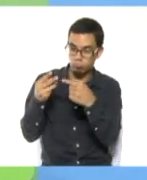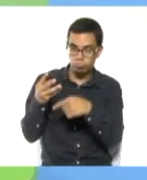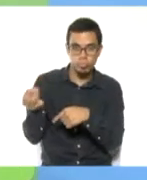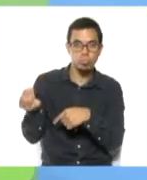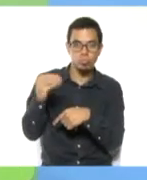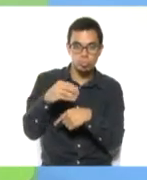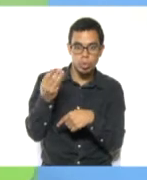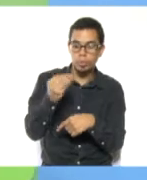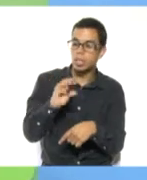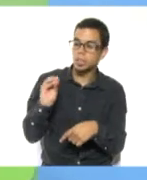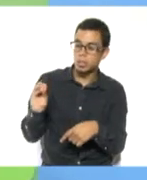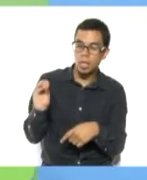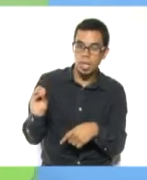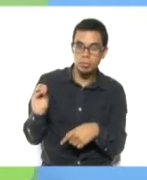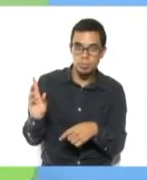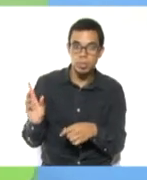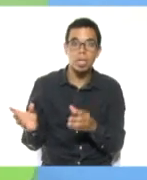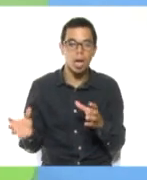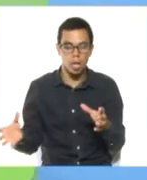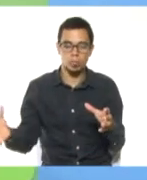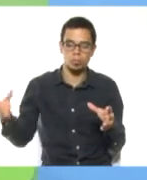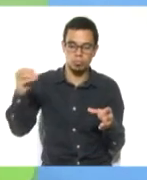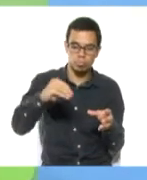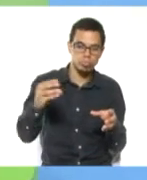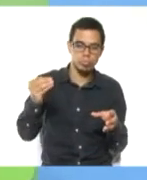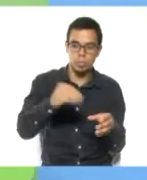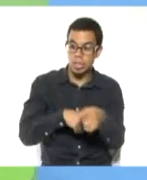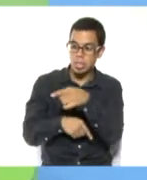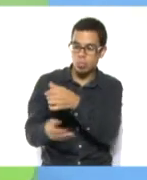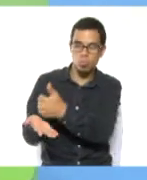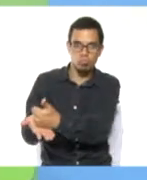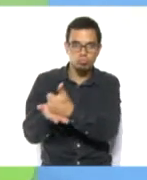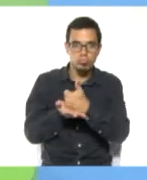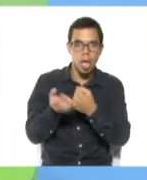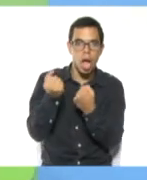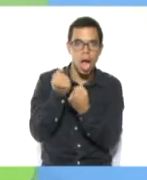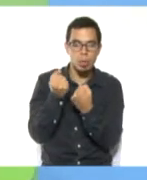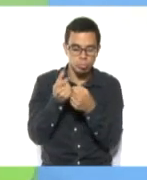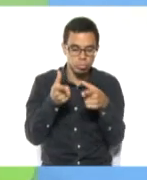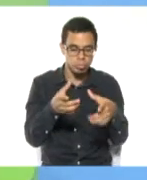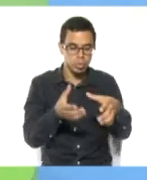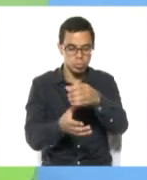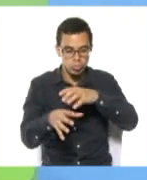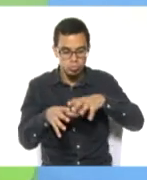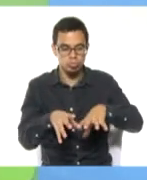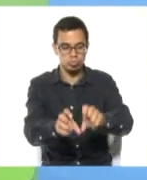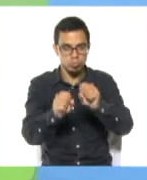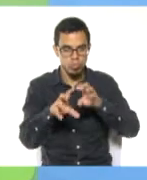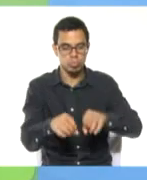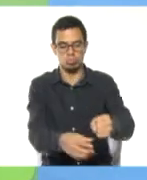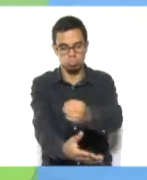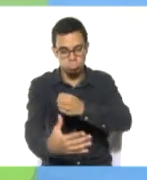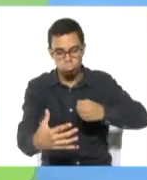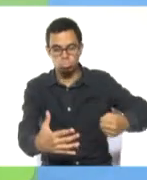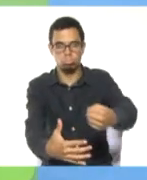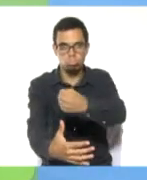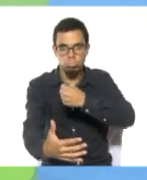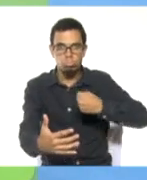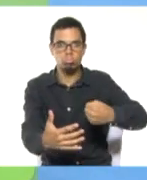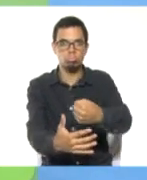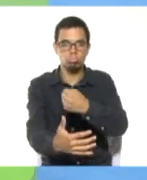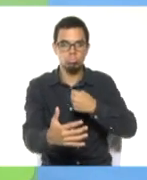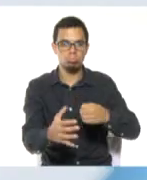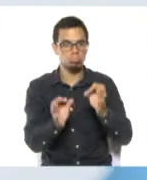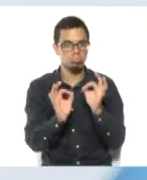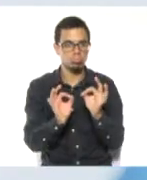ambiente firme vamos a extender nuestra masa y le vamos a dar los moldes. Por ejemplo yo le traje aquí un molde de